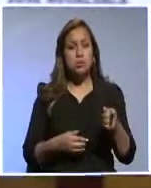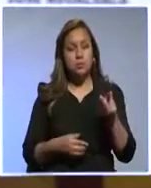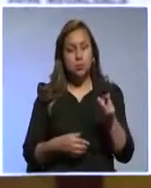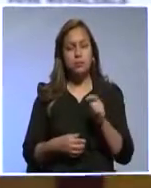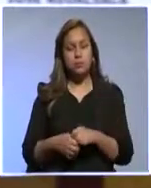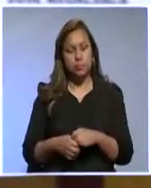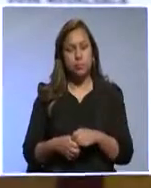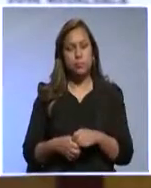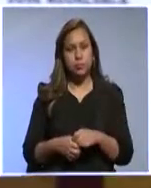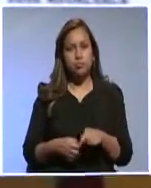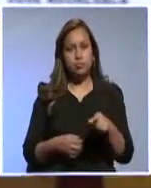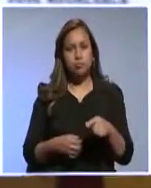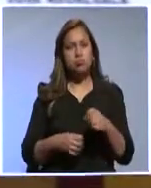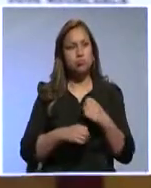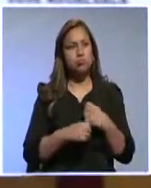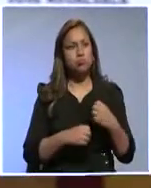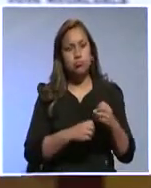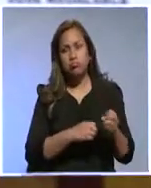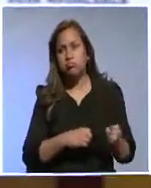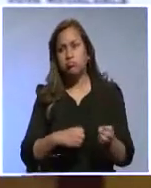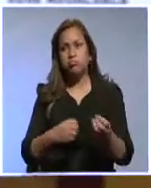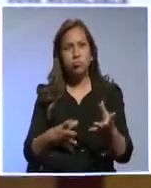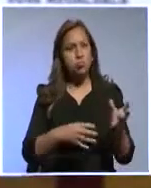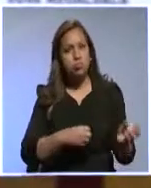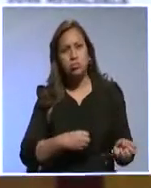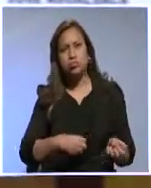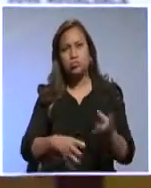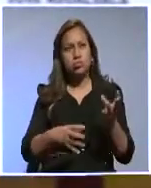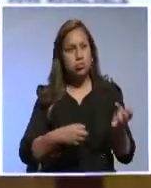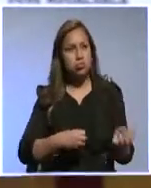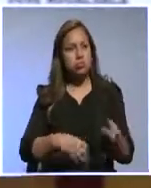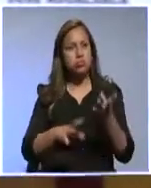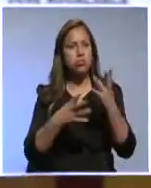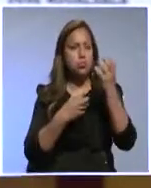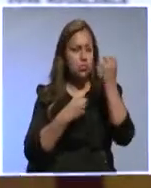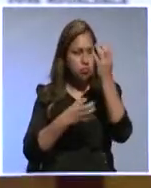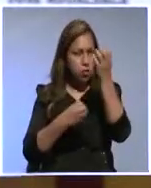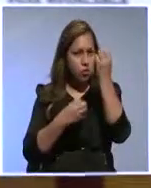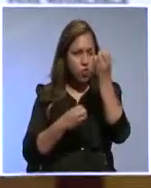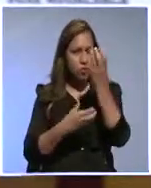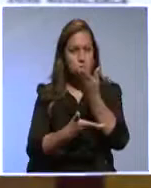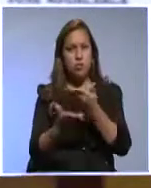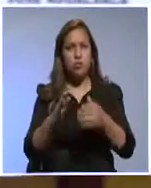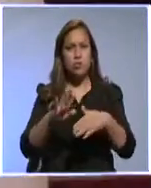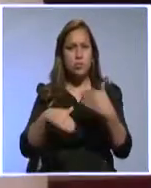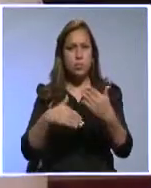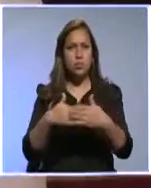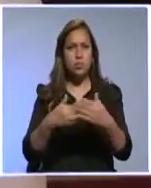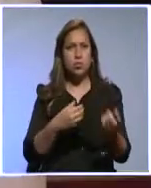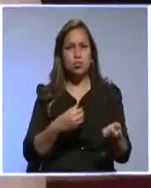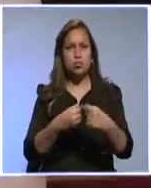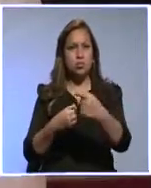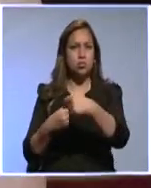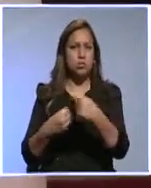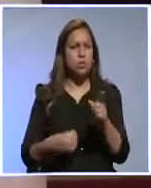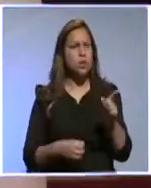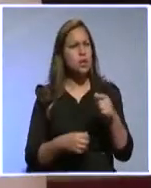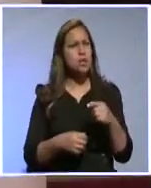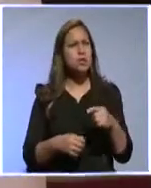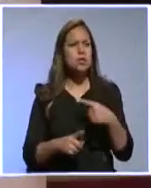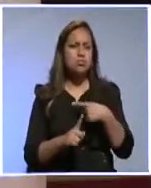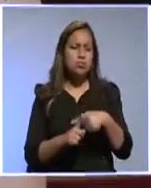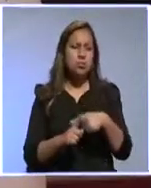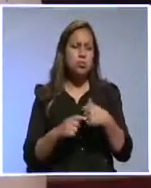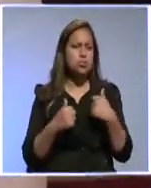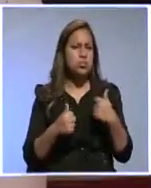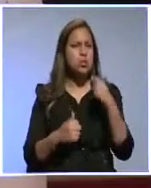que nosotros tenemos, transmitir las buenas prácticas de las entidades financieras a todos nuestros asociados. ¿Qué nos dicen estas buenas prácticas y